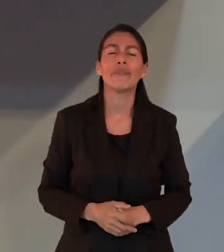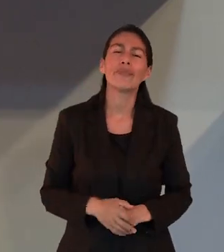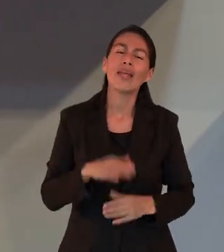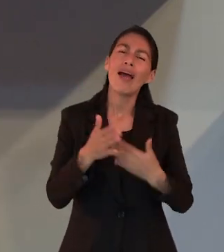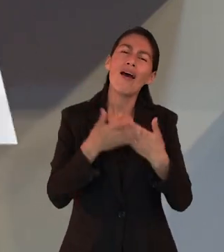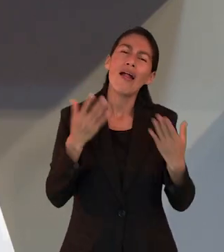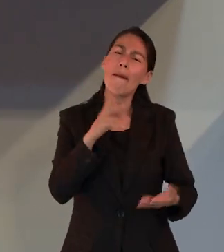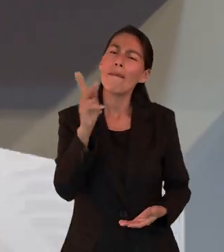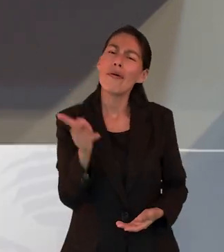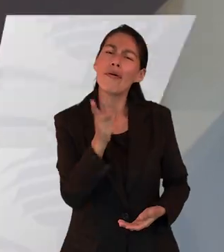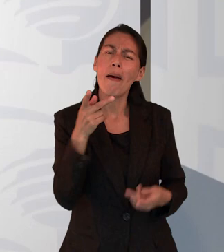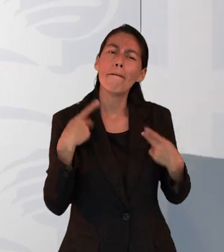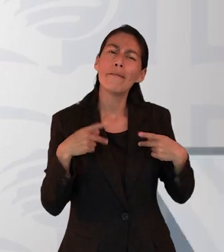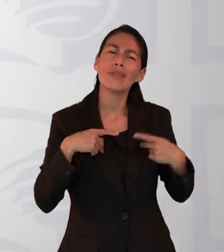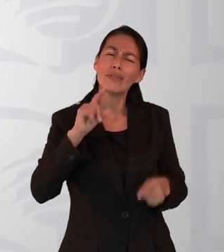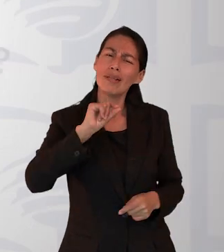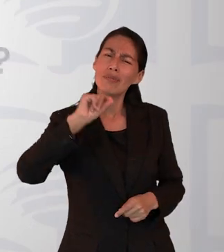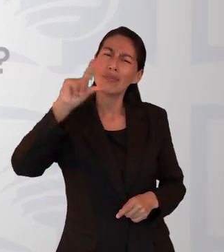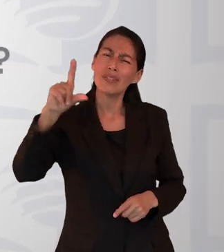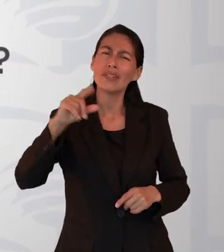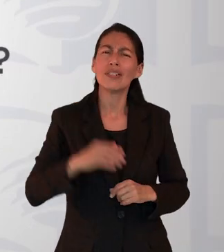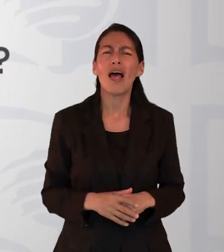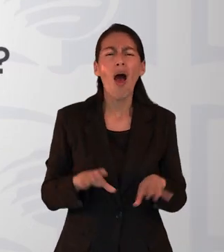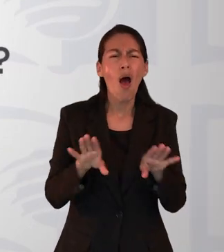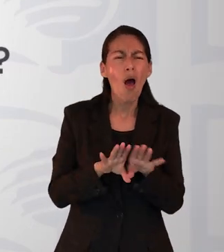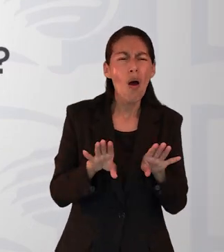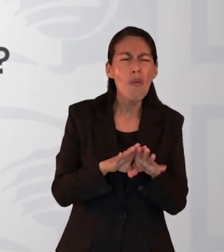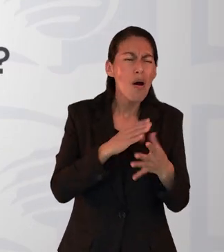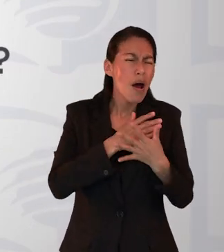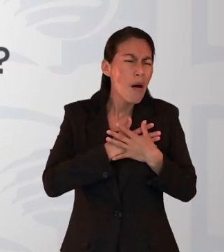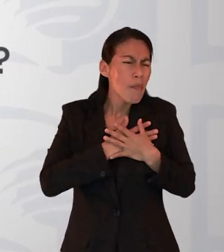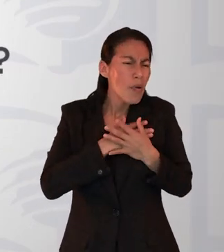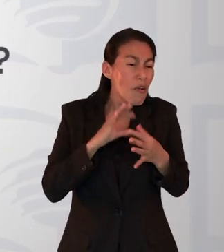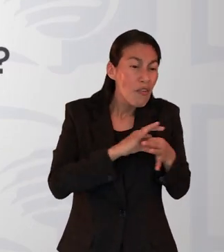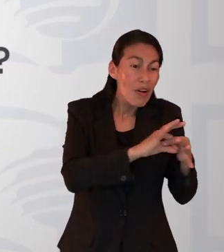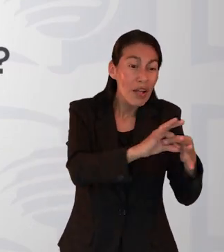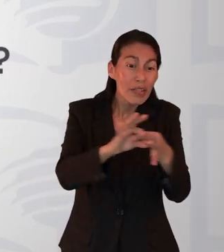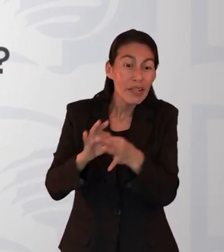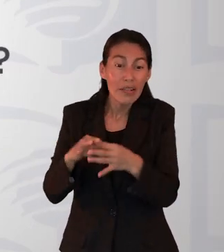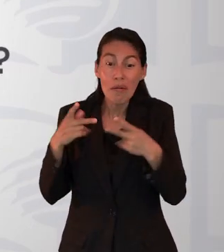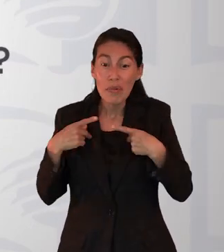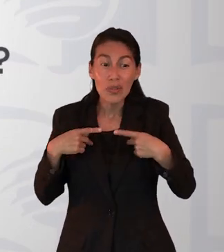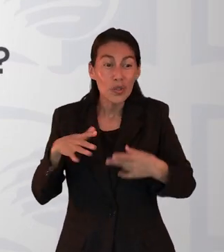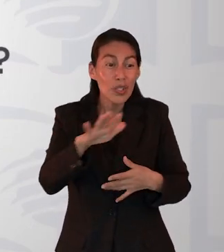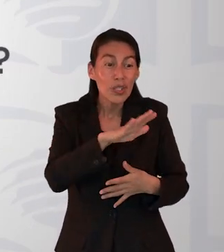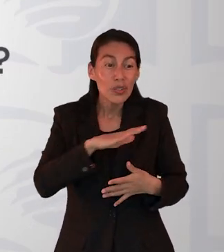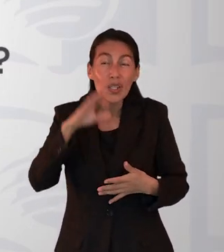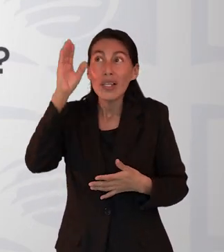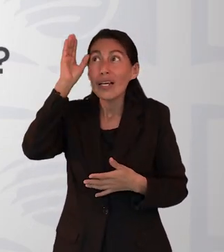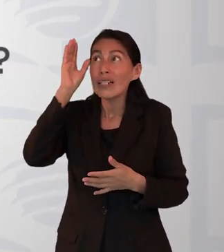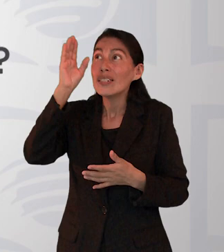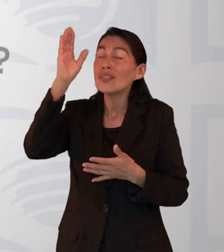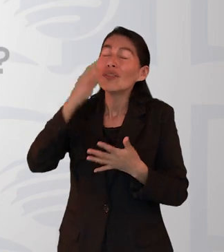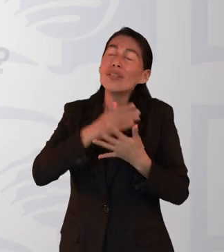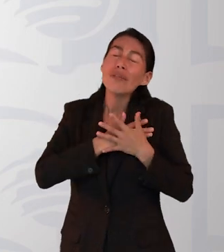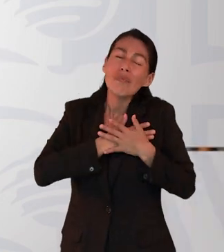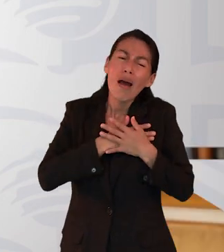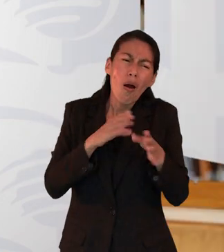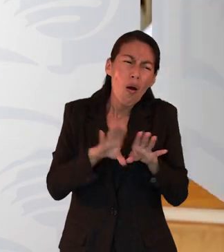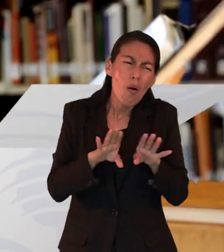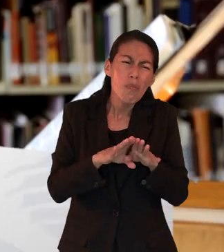preguntarle a un experto para que nos comente cómo se manifiesta el amor fraternal entre los creyentes.